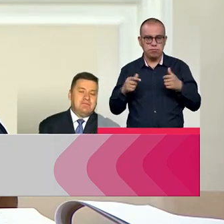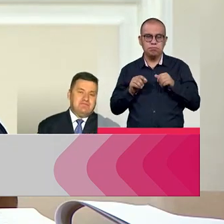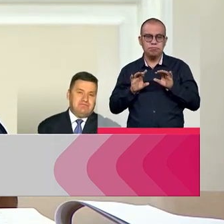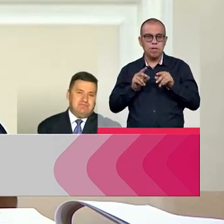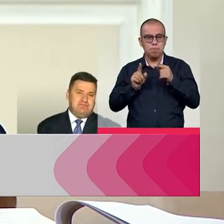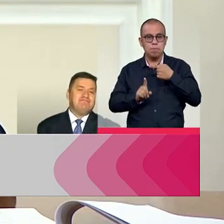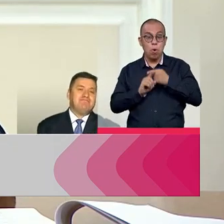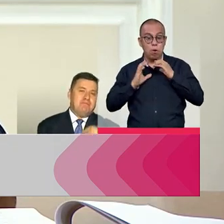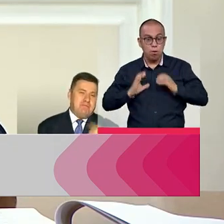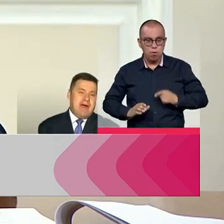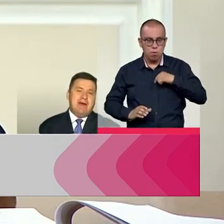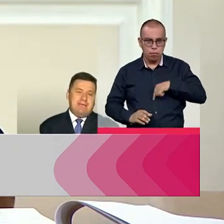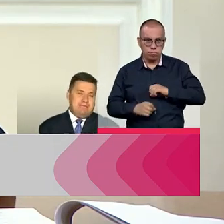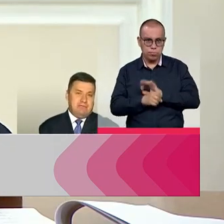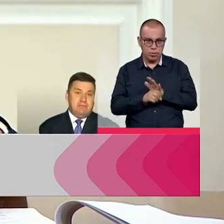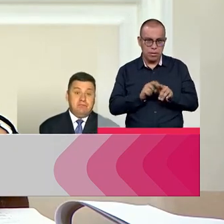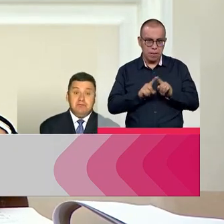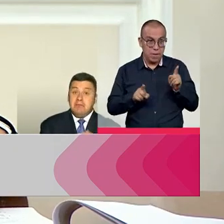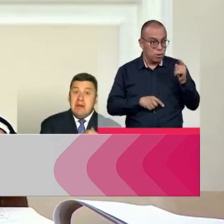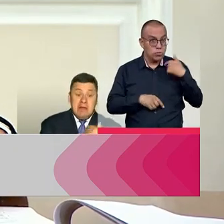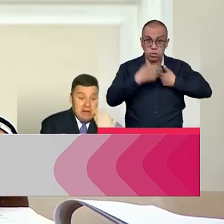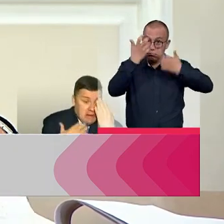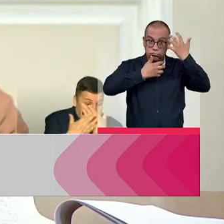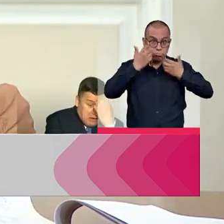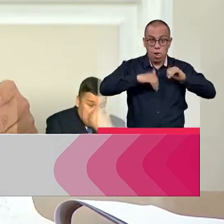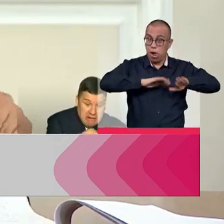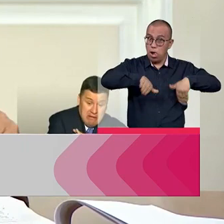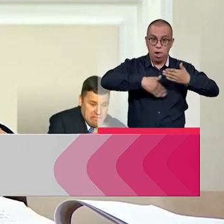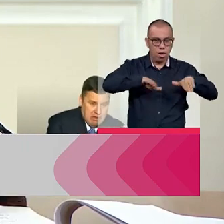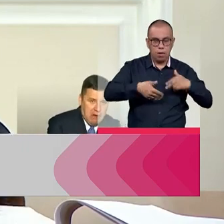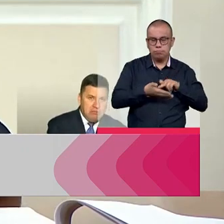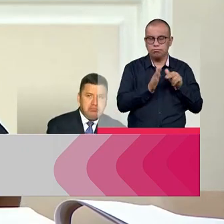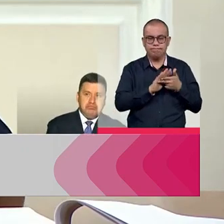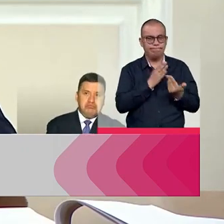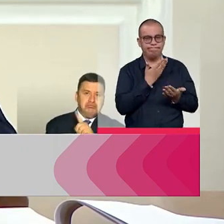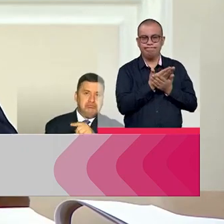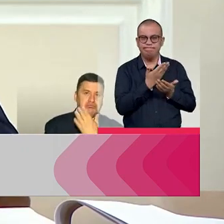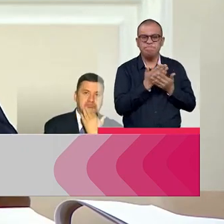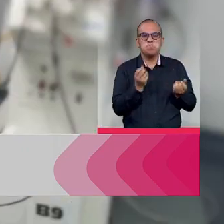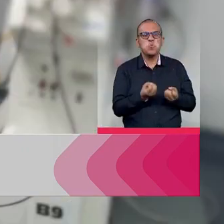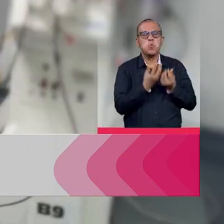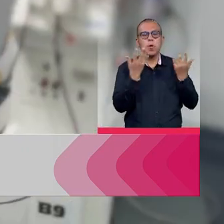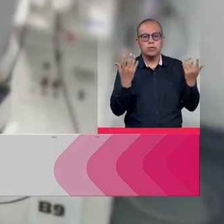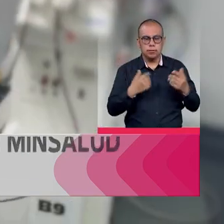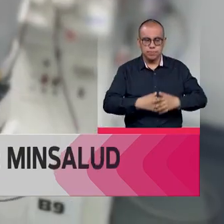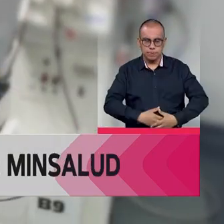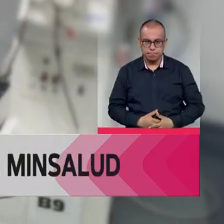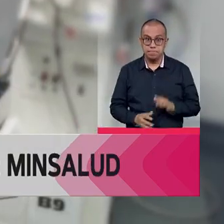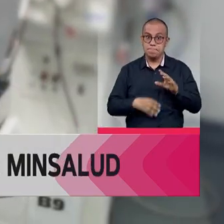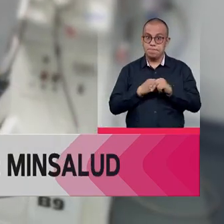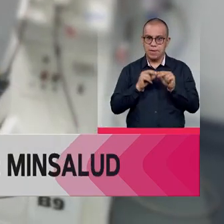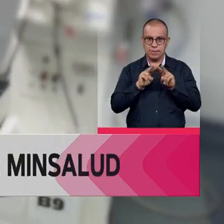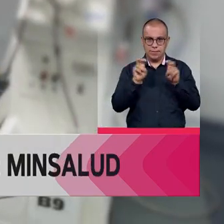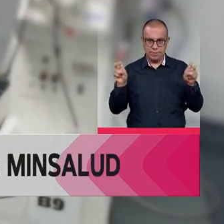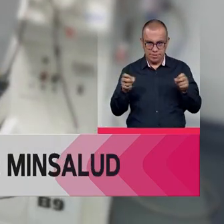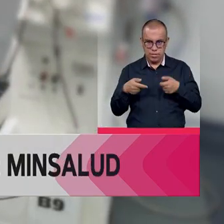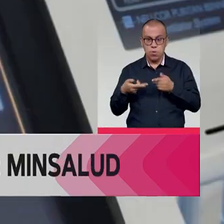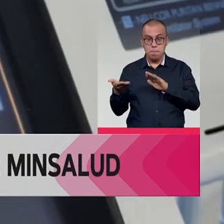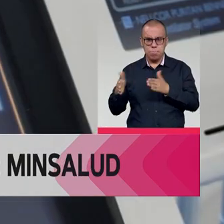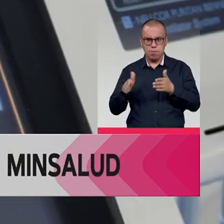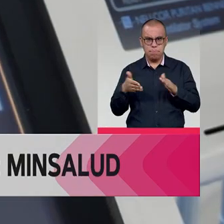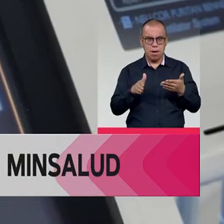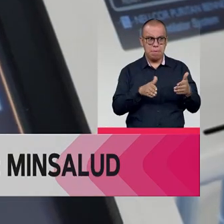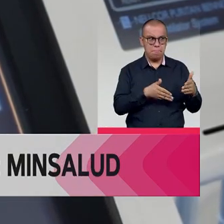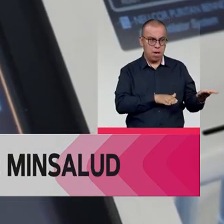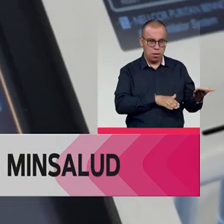contagios positivos. Si no tomáramos pruebas, no tendríamos estas tasas de afectación. Aclaró que ante el aumento del número de muertes,